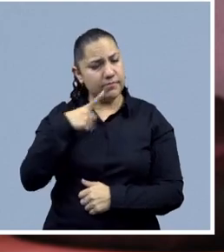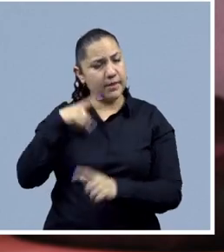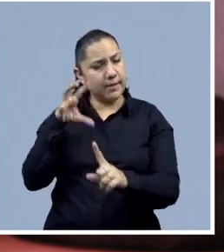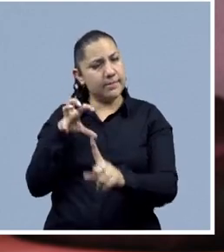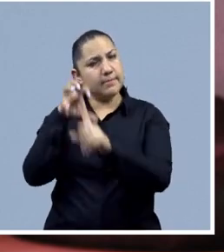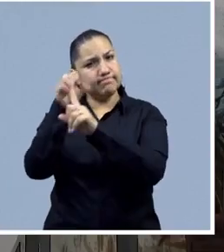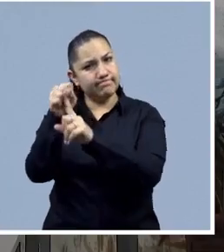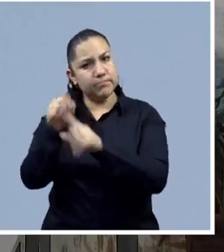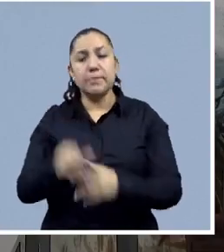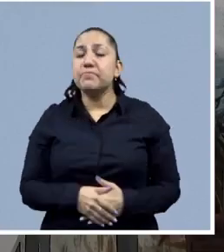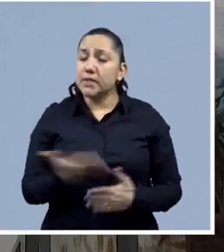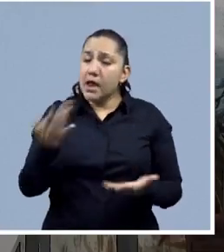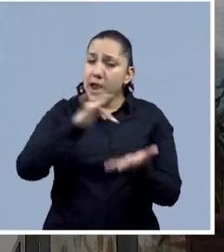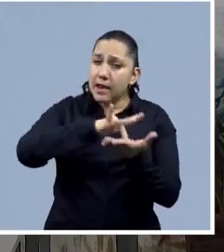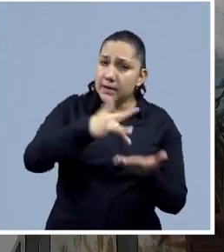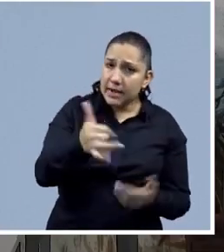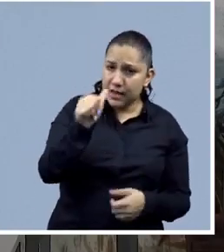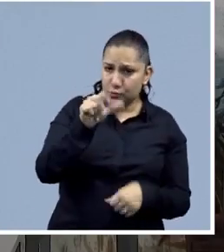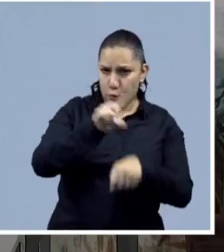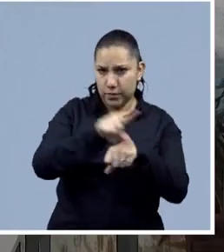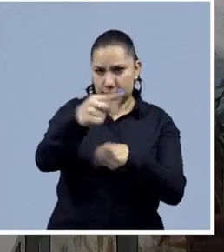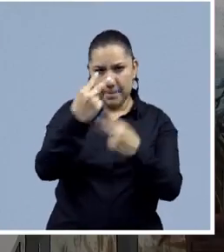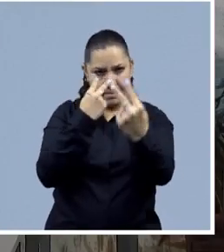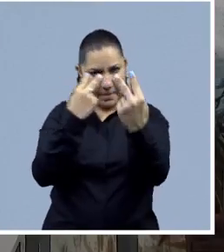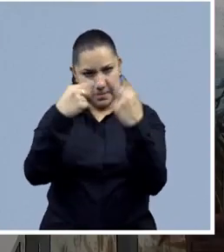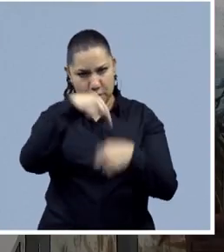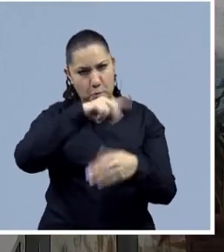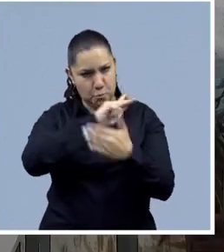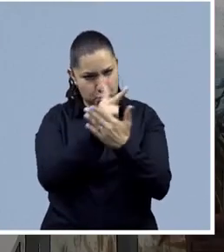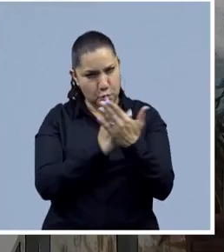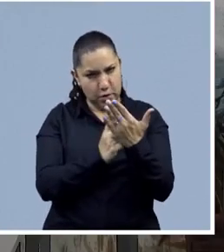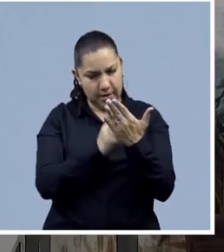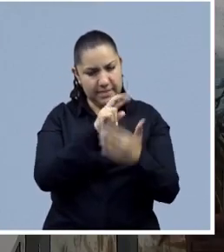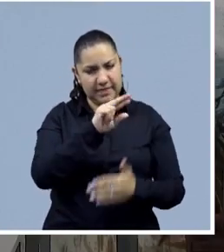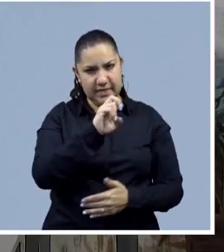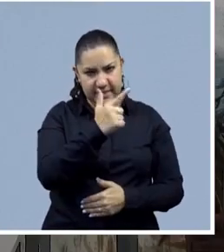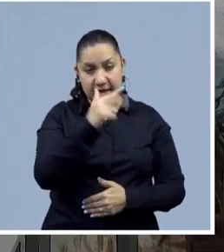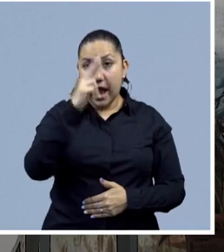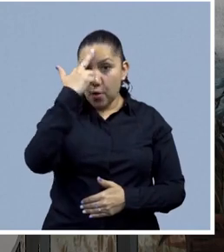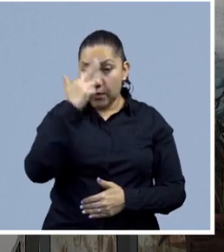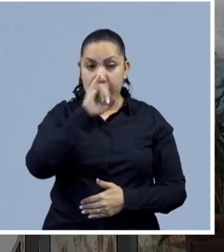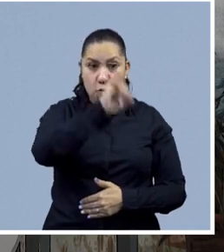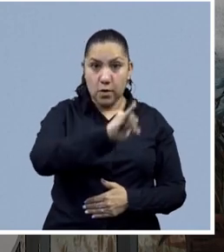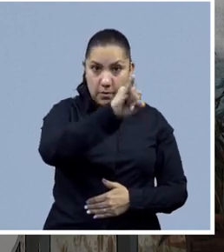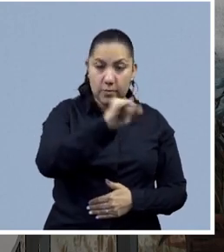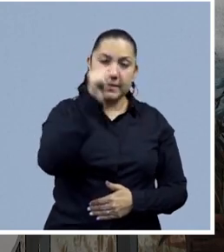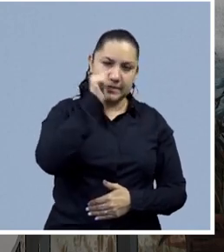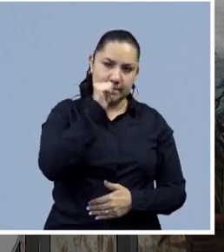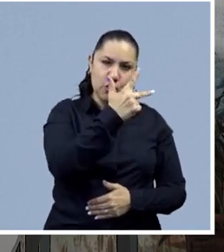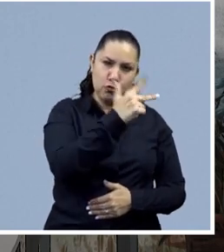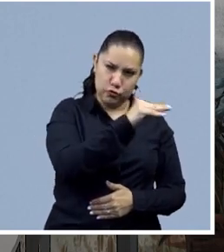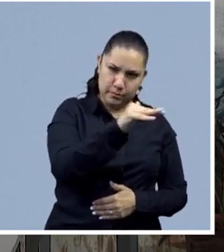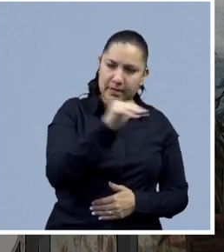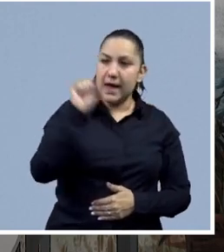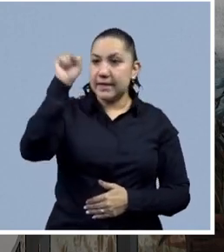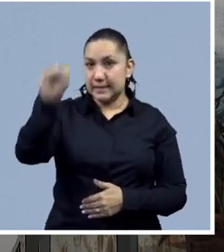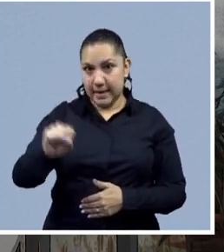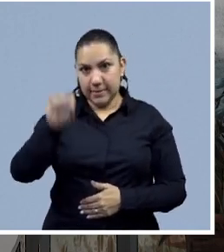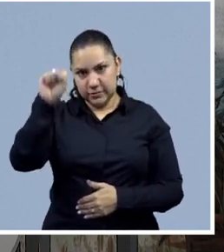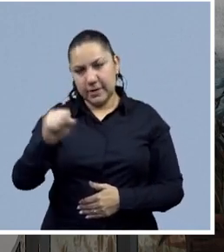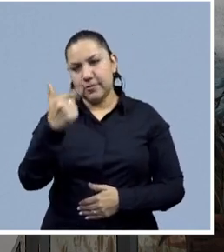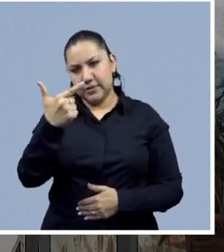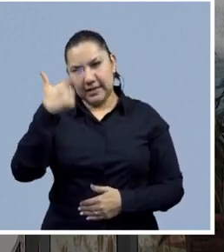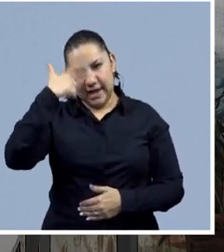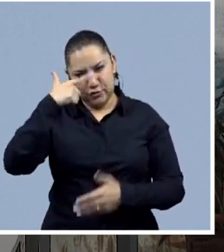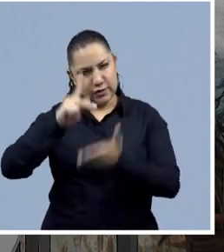Con esta información es como cerramos el programa de hoy de Entrending. Gracias por habernos seguido de cerca. Recuerden, todos los jueves tenemos una cita a las 20.30 horas y